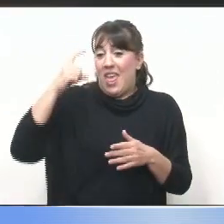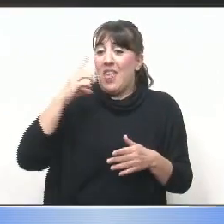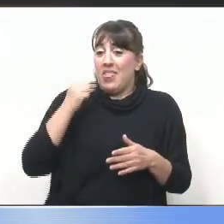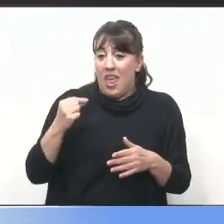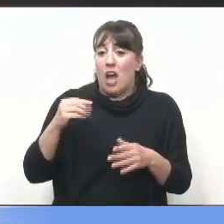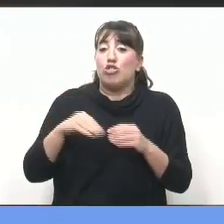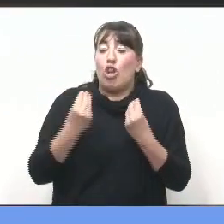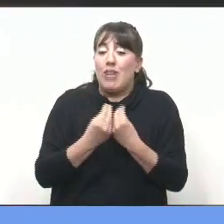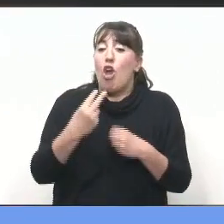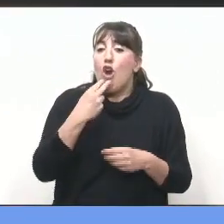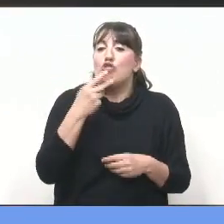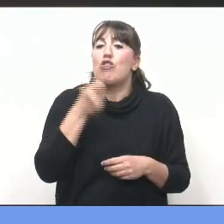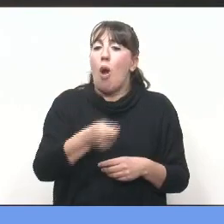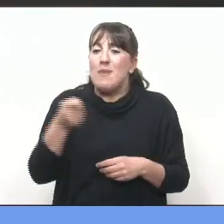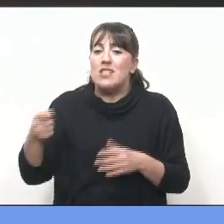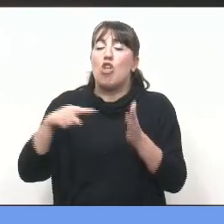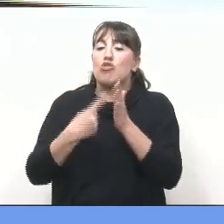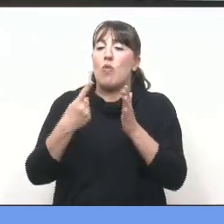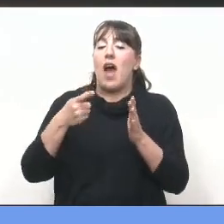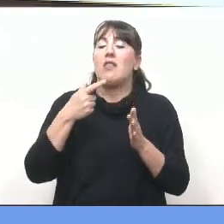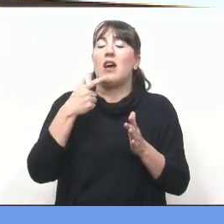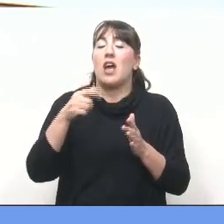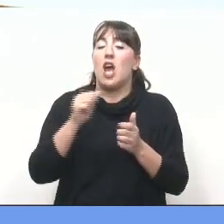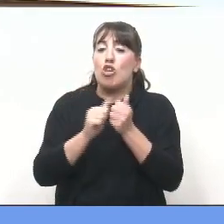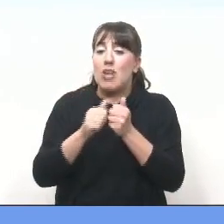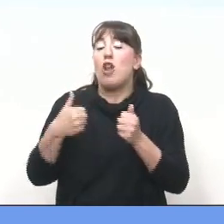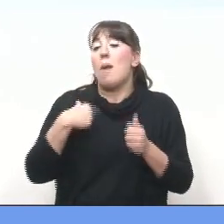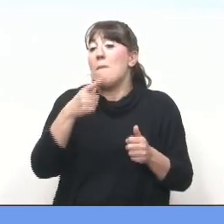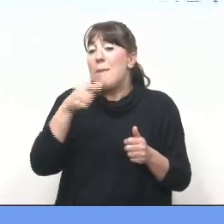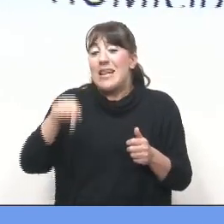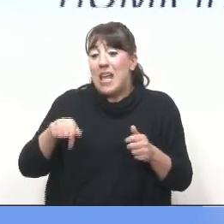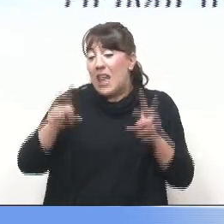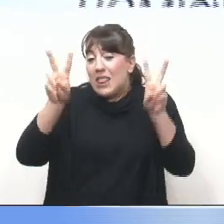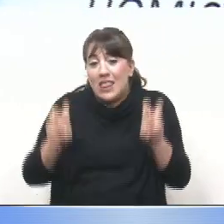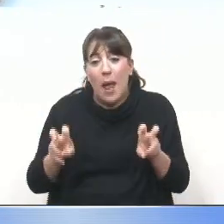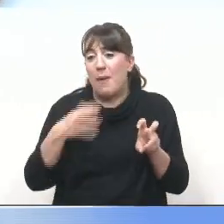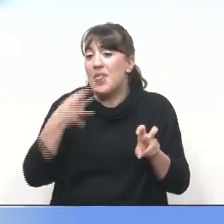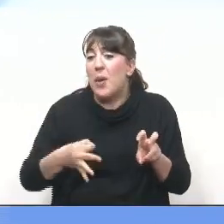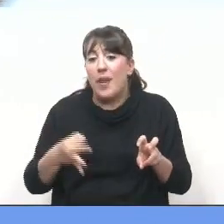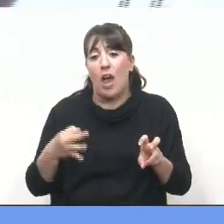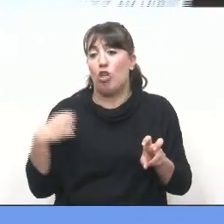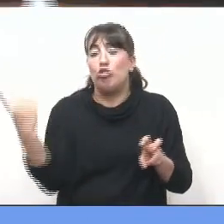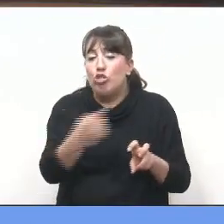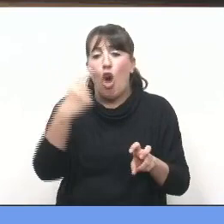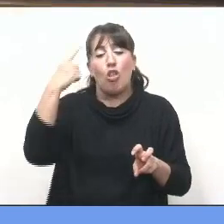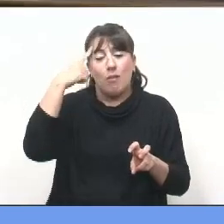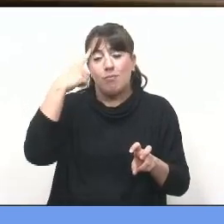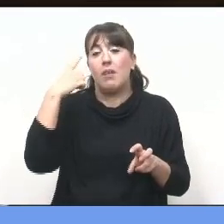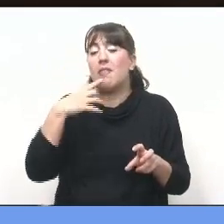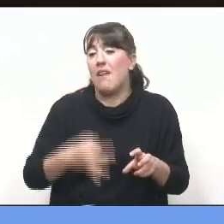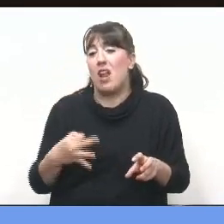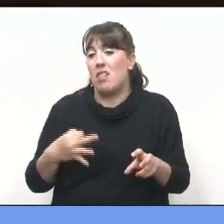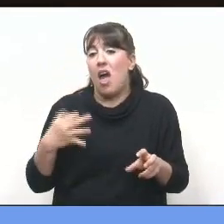11 homicidios en la ciudad de Rosario. Me parece que todo esto merece que realmente todos tomemos conciencia de lo que está